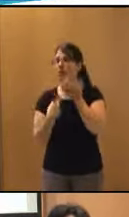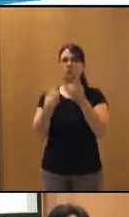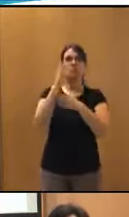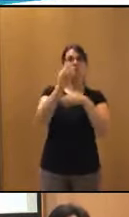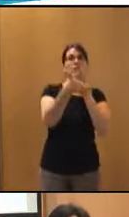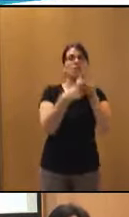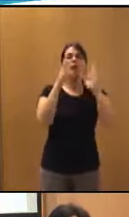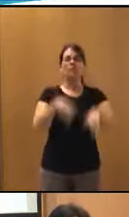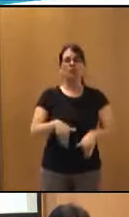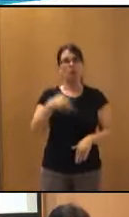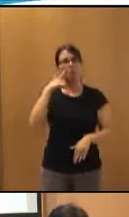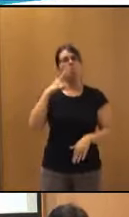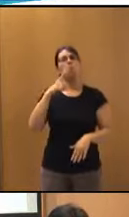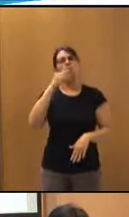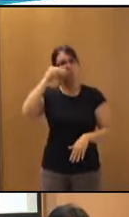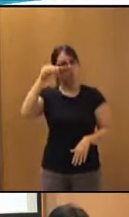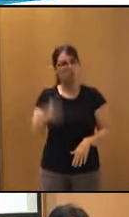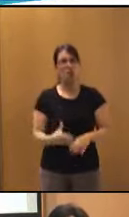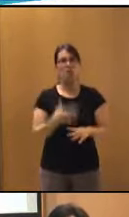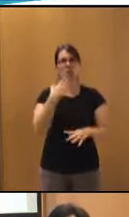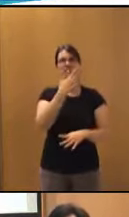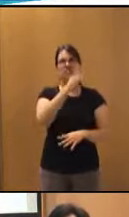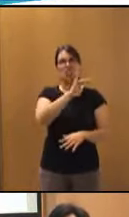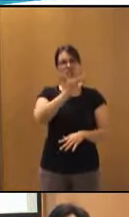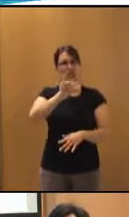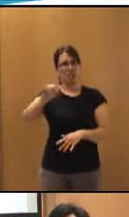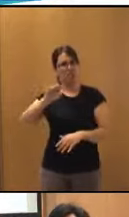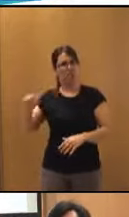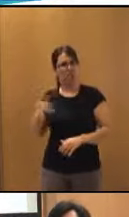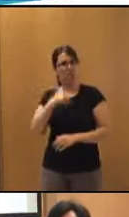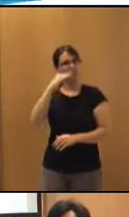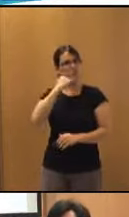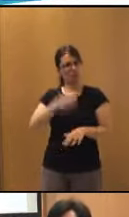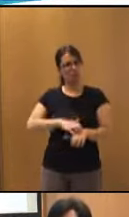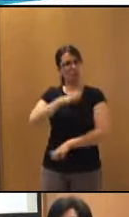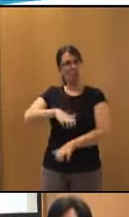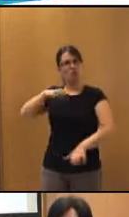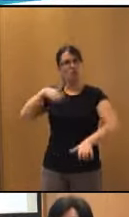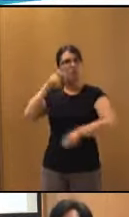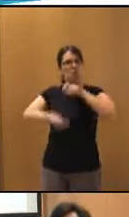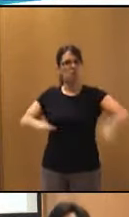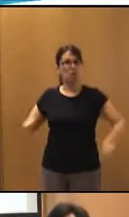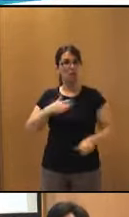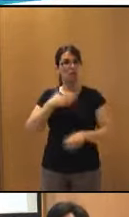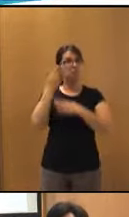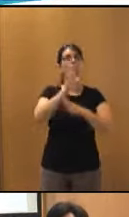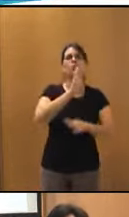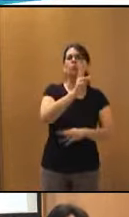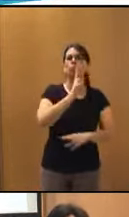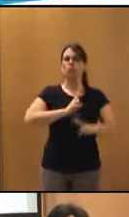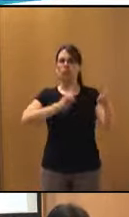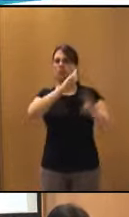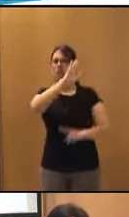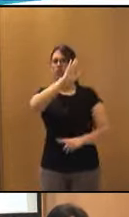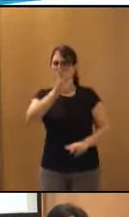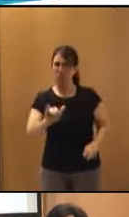fue muy buena. Prácticamente todas las personas a las que les propusimos participar pues respondieron de forma